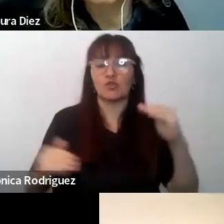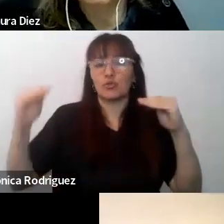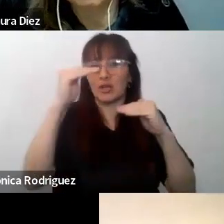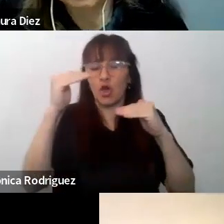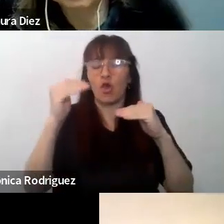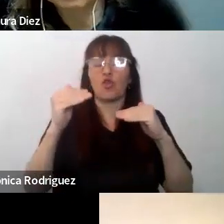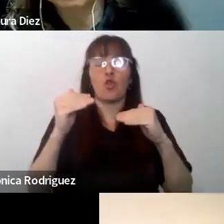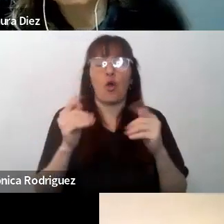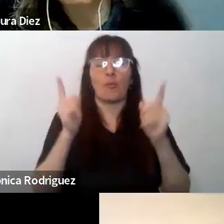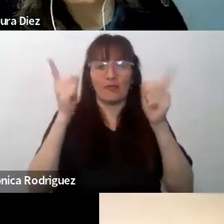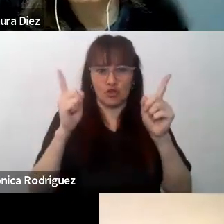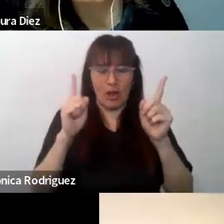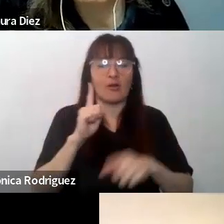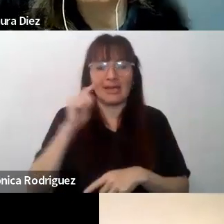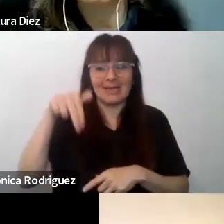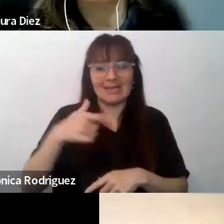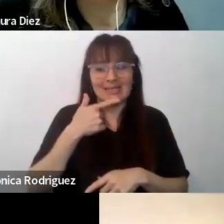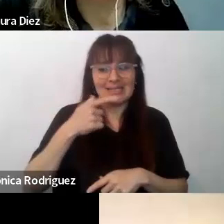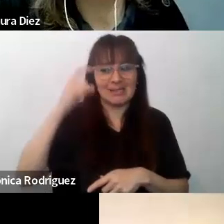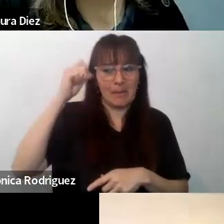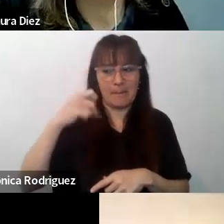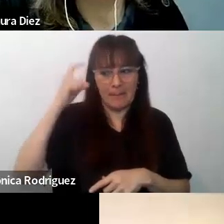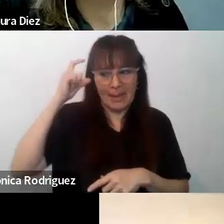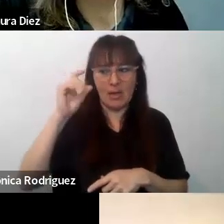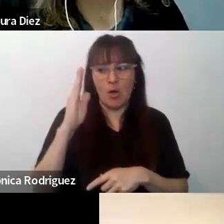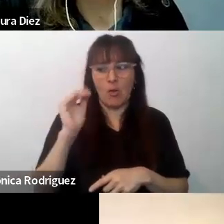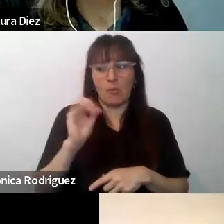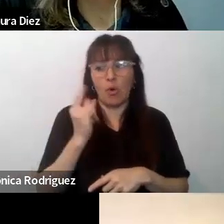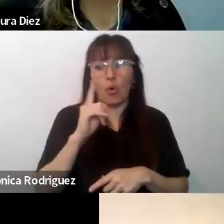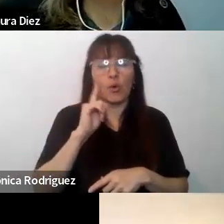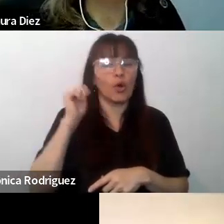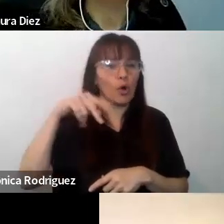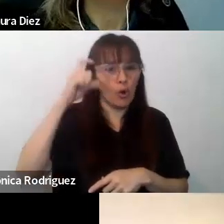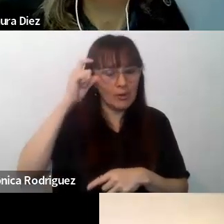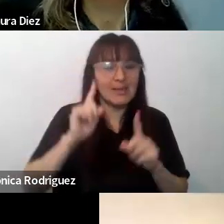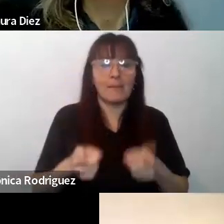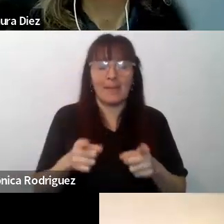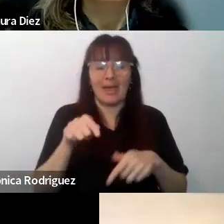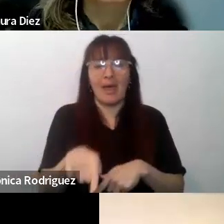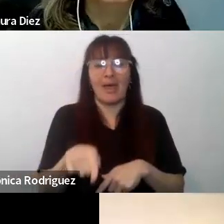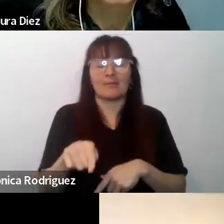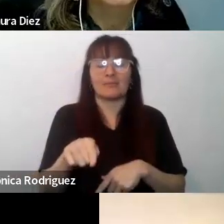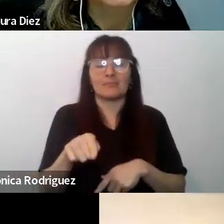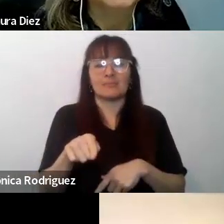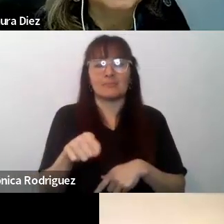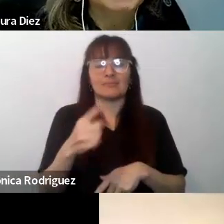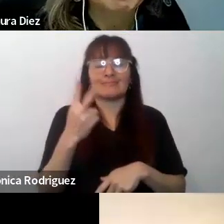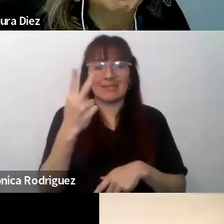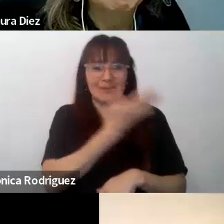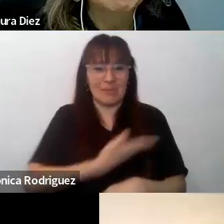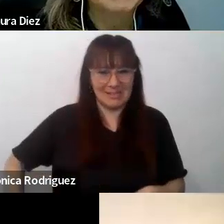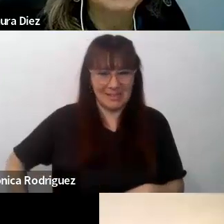Educación, el INSPE de Burgóña, y vicepresidenta de la red de INSPE de Francia. Muchas gracias.